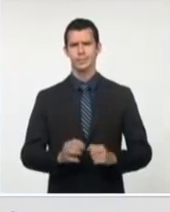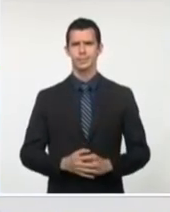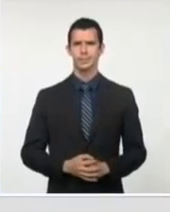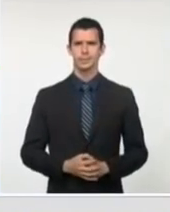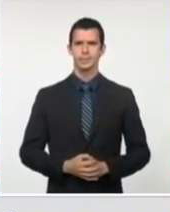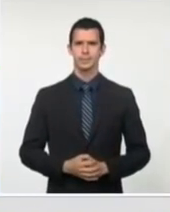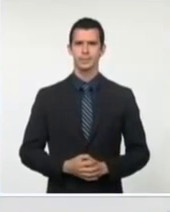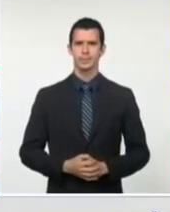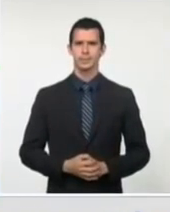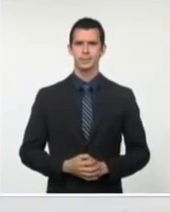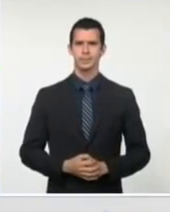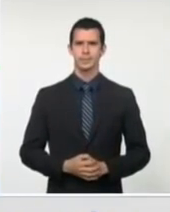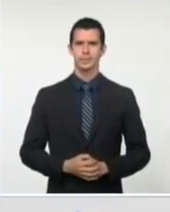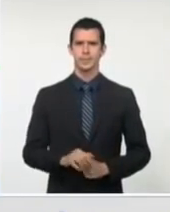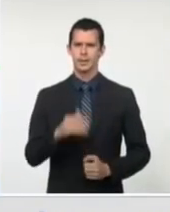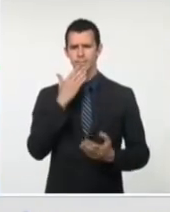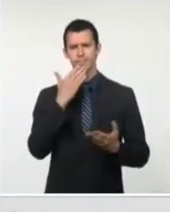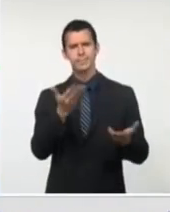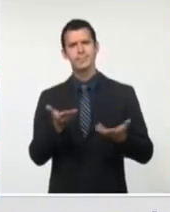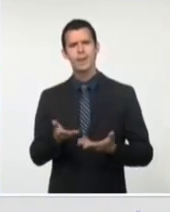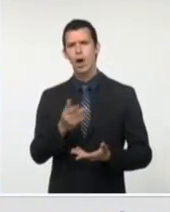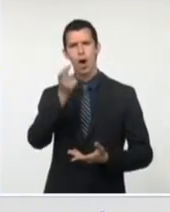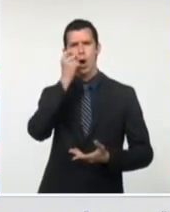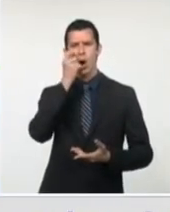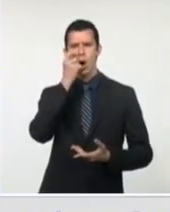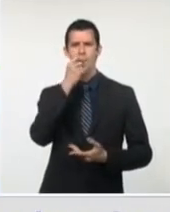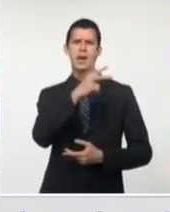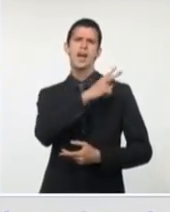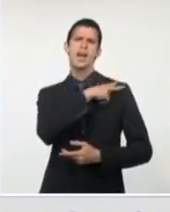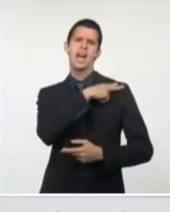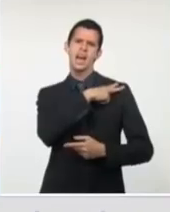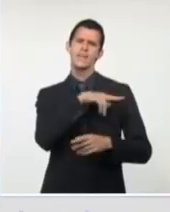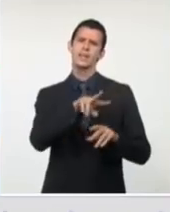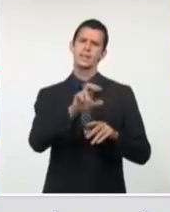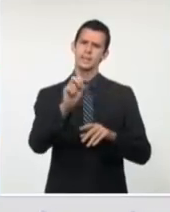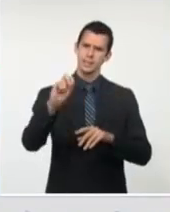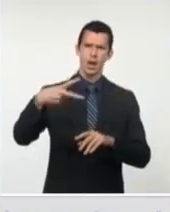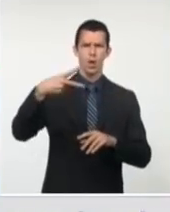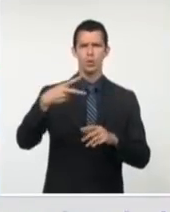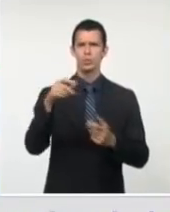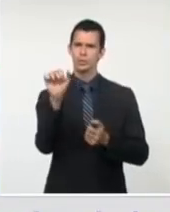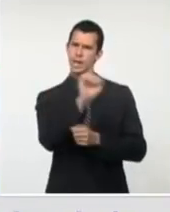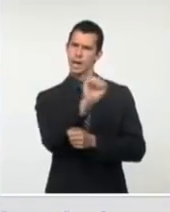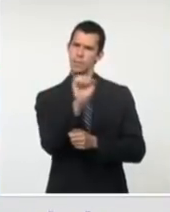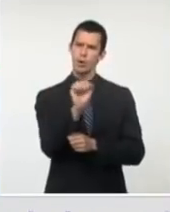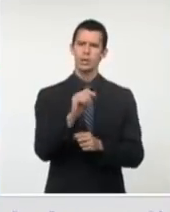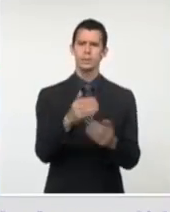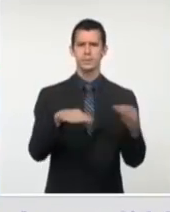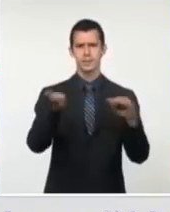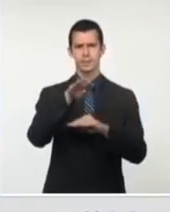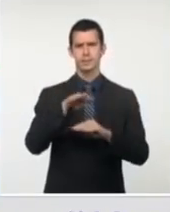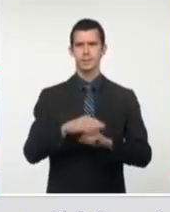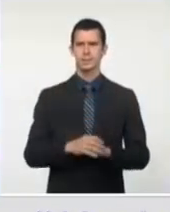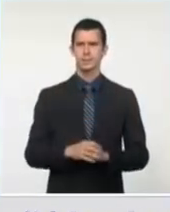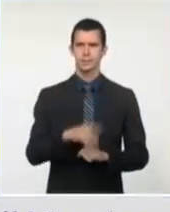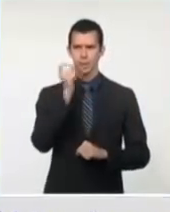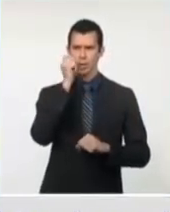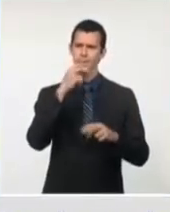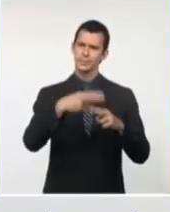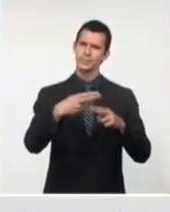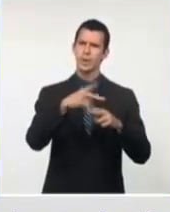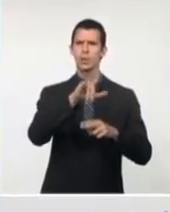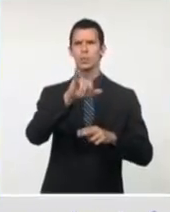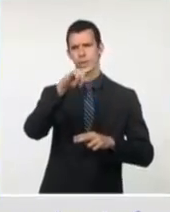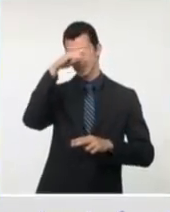la bienvenida al director nacional de transportación de pasajeros del Ministerio de Transporte, ingeniero Luis Ladrón de Guevara, Marsal.